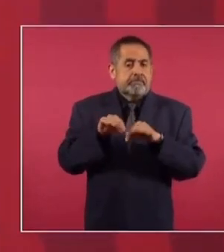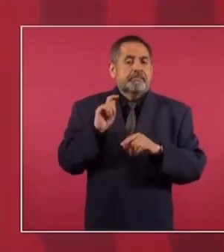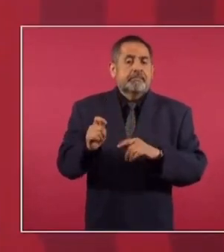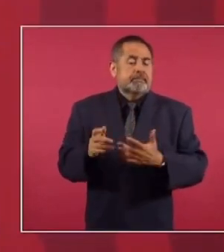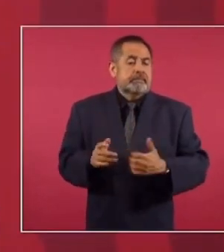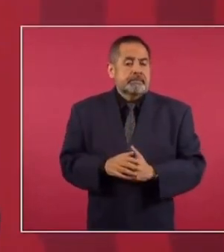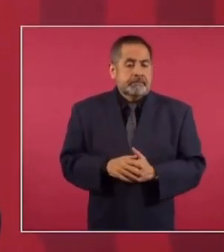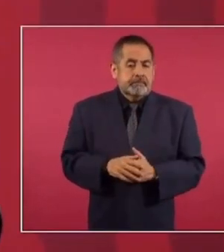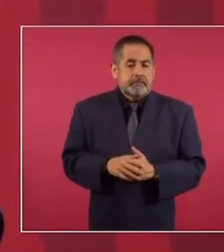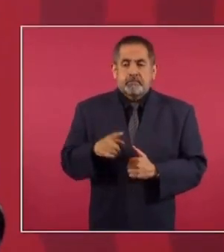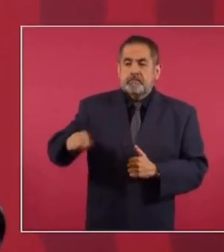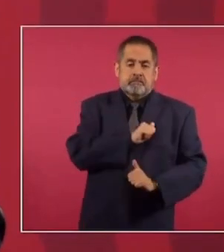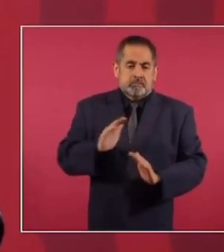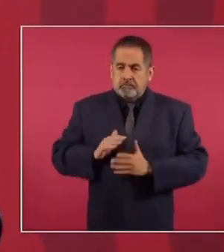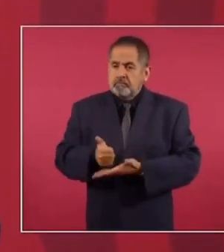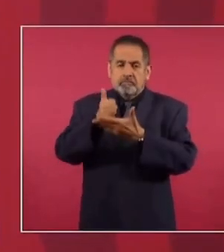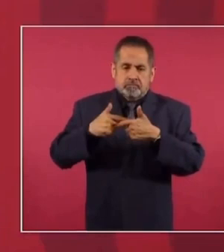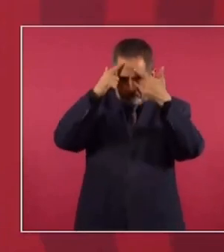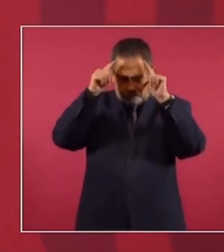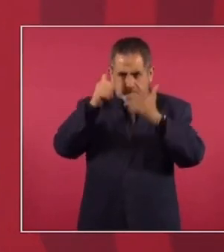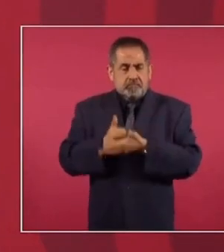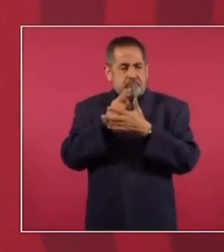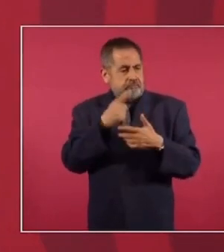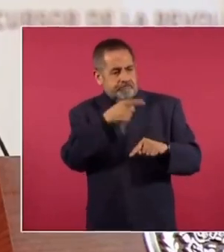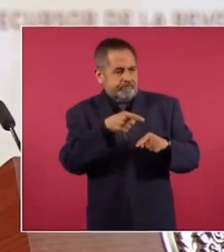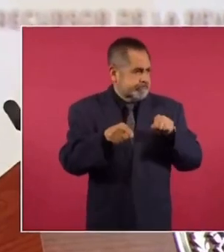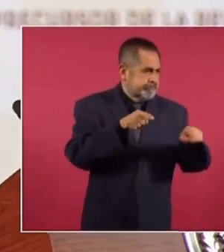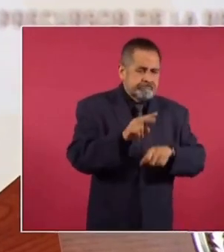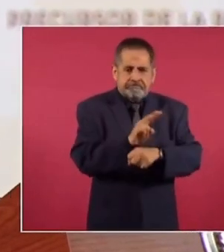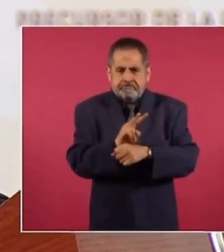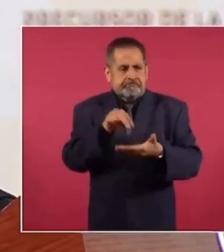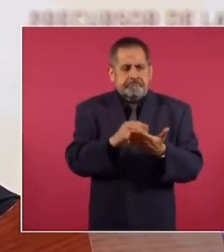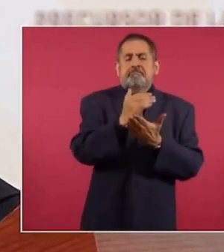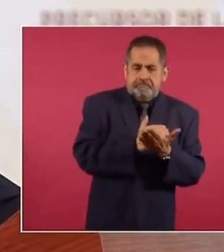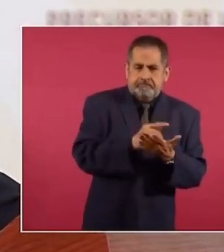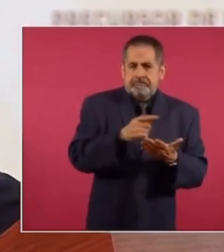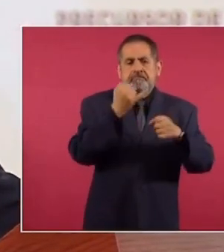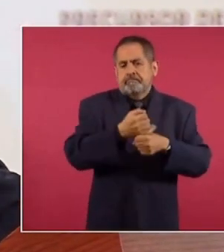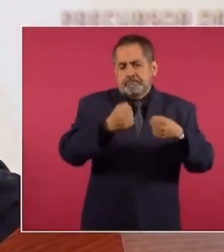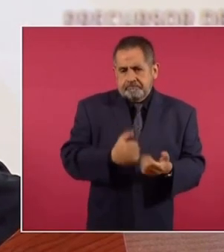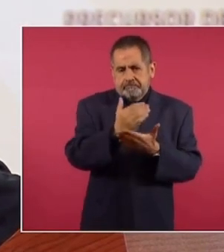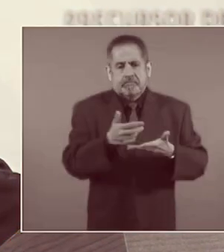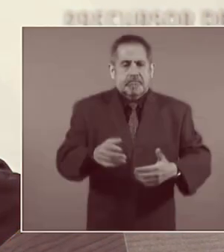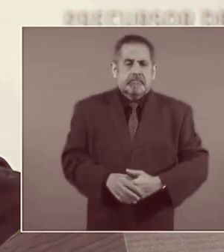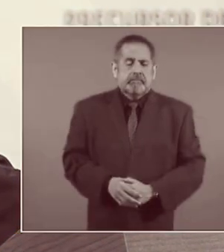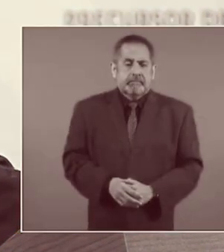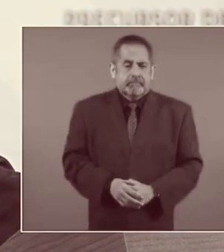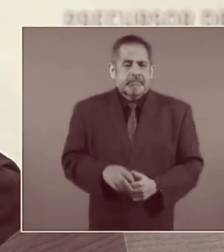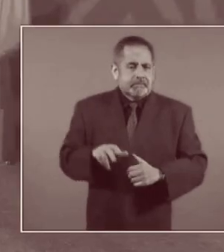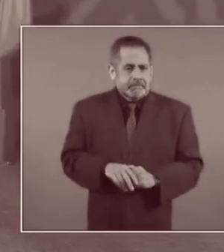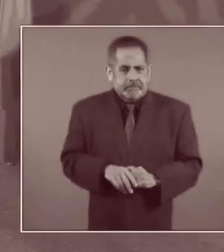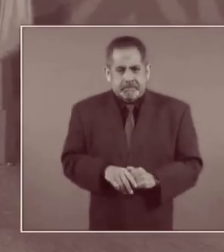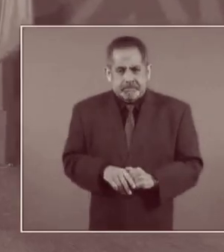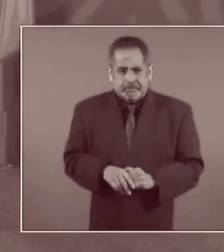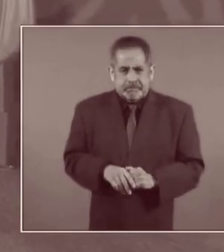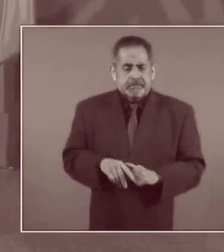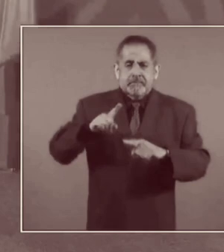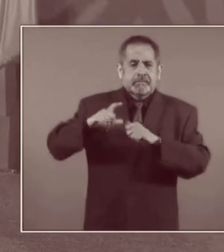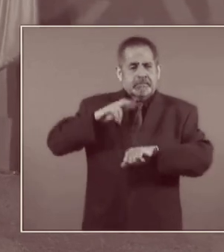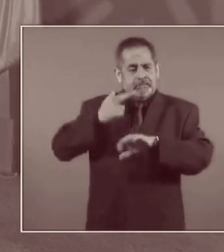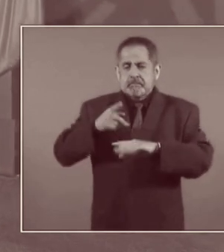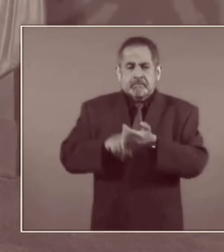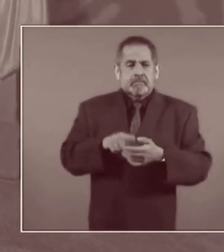que nos ayude el ejército, que nos ayude la marina para enfrentar el problema de la inseguridad, de la violencia. En el 68 la